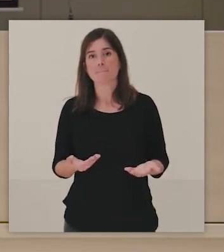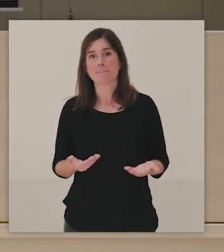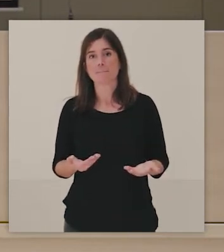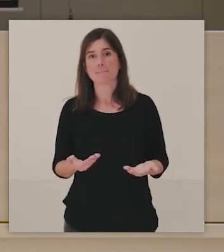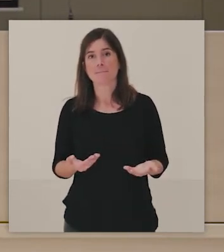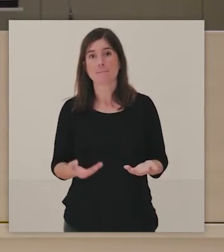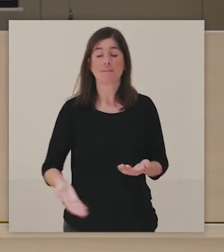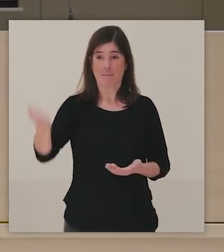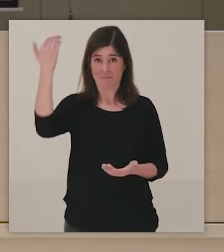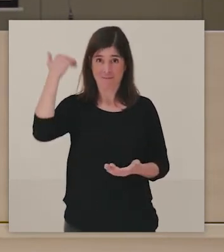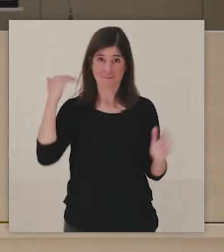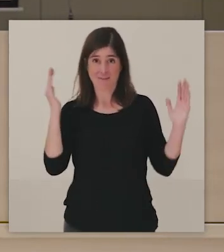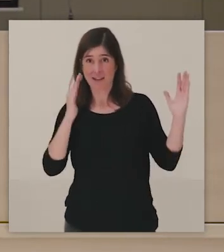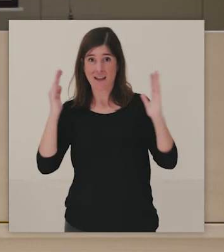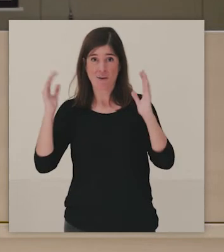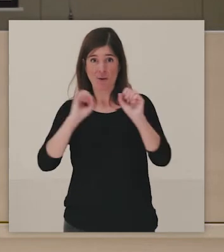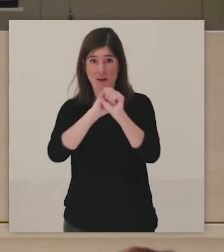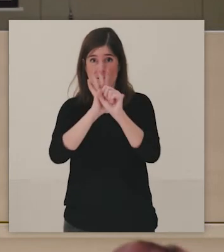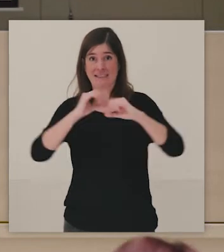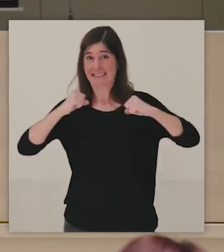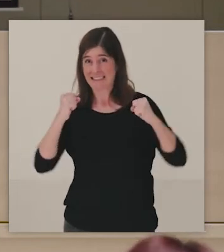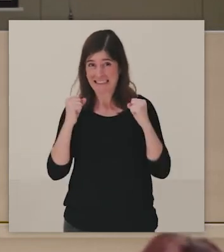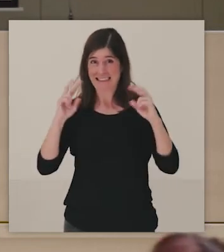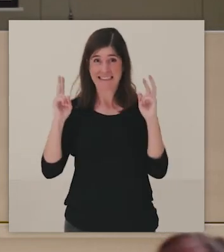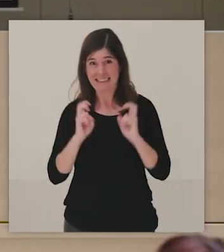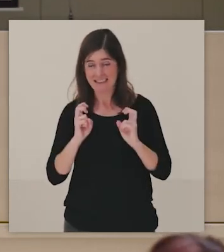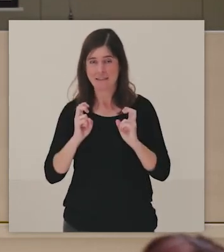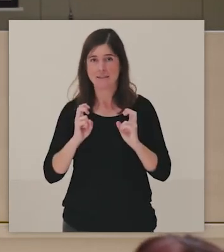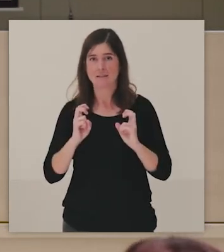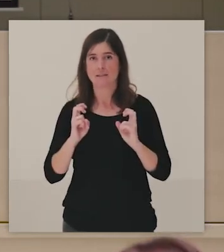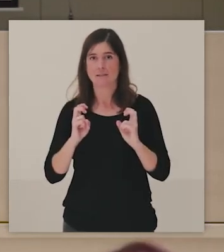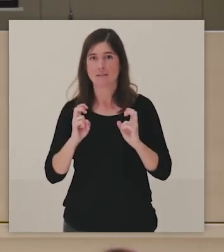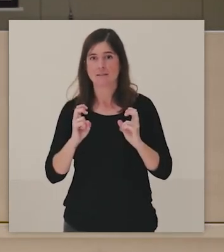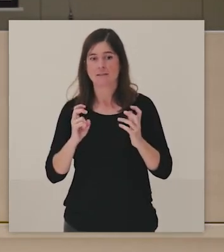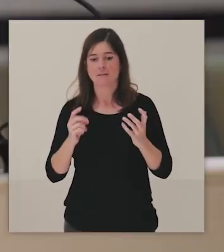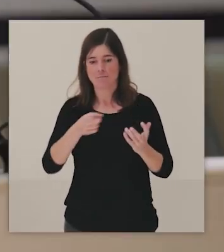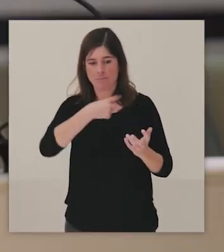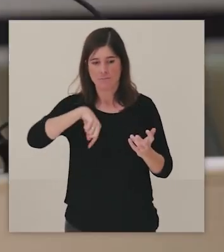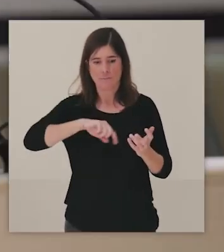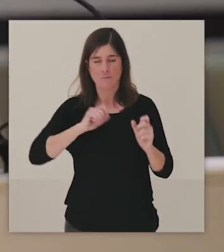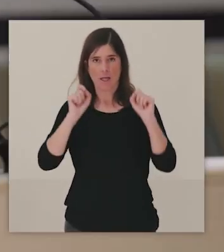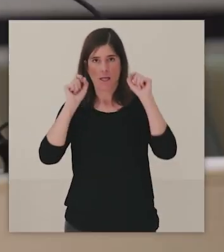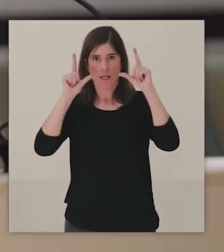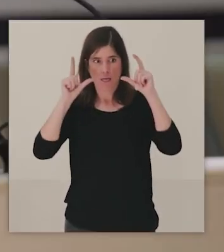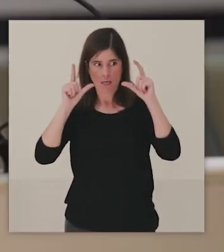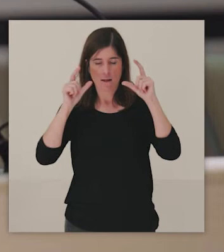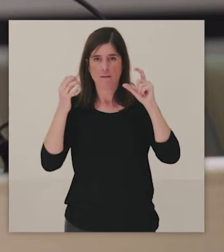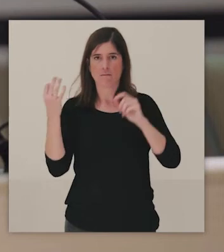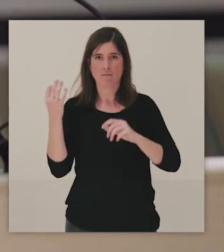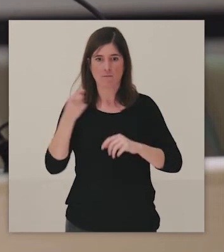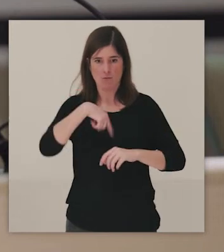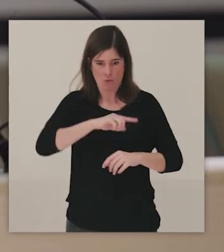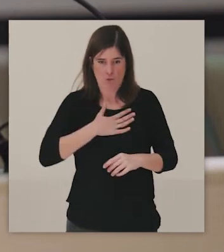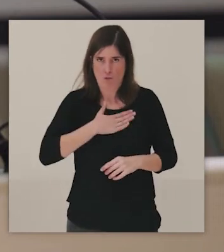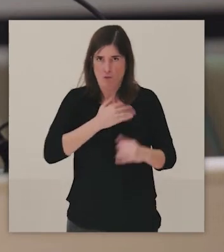el confinamiento empezamos un poco a… Bueno, empezamos, es que vimos que